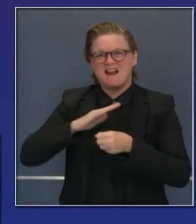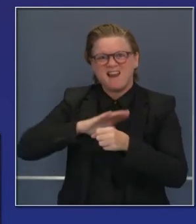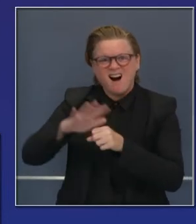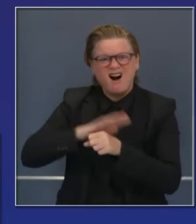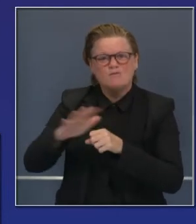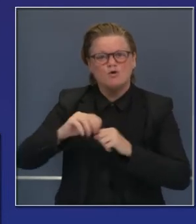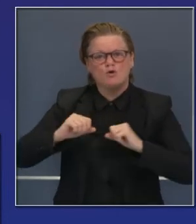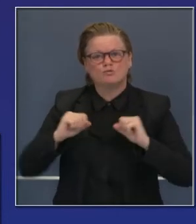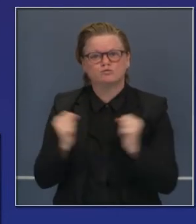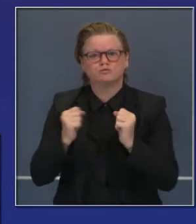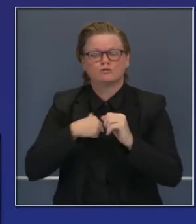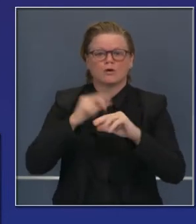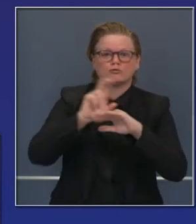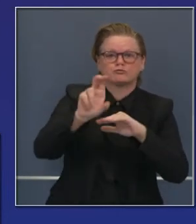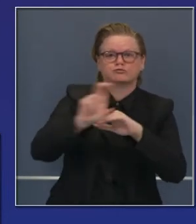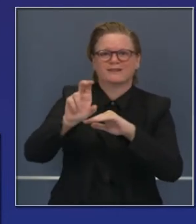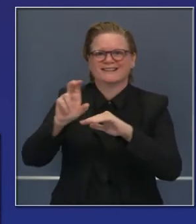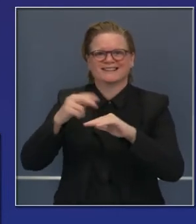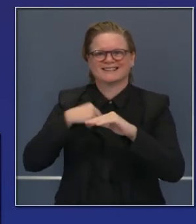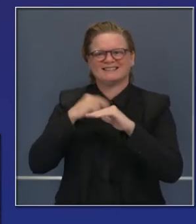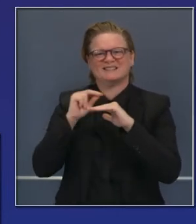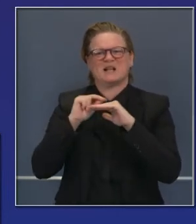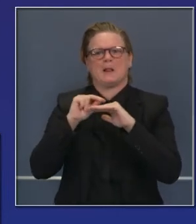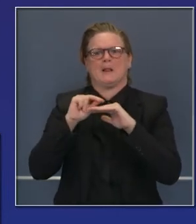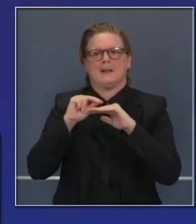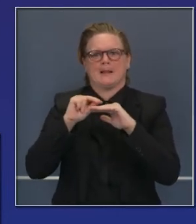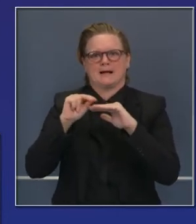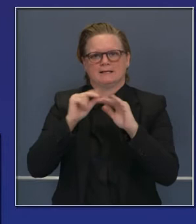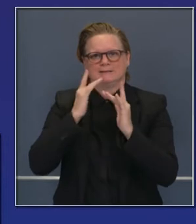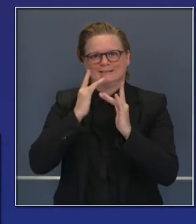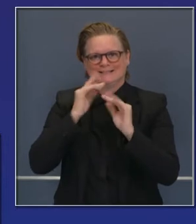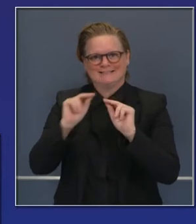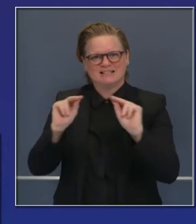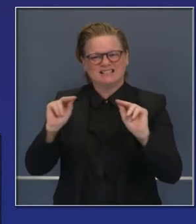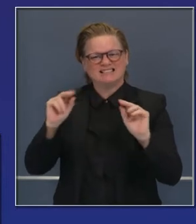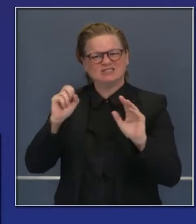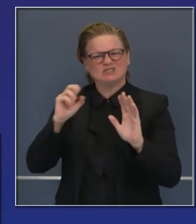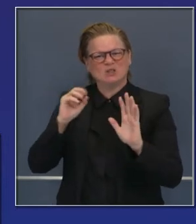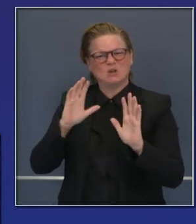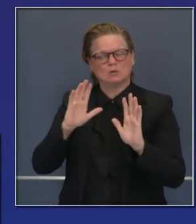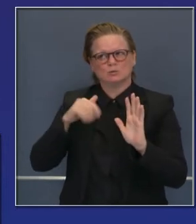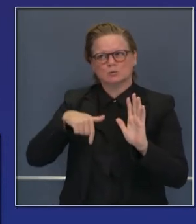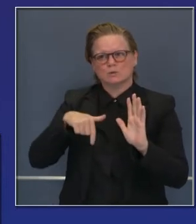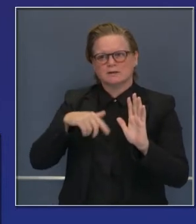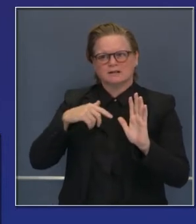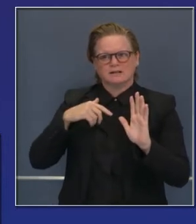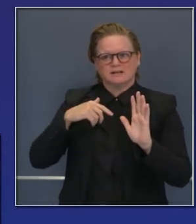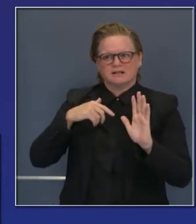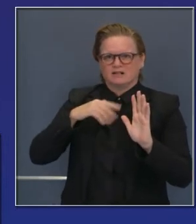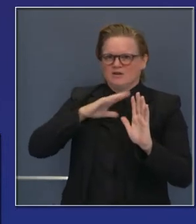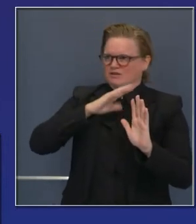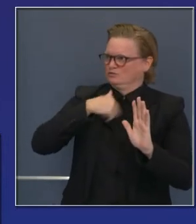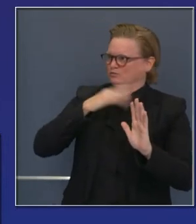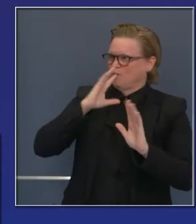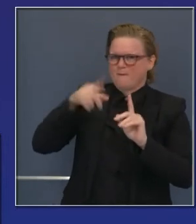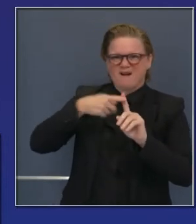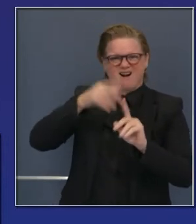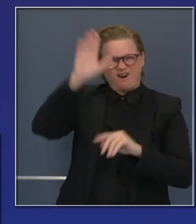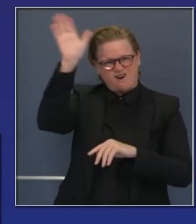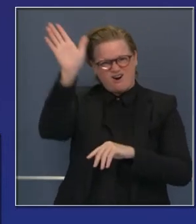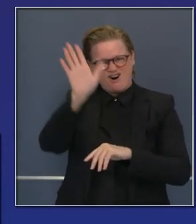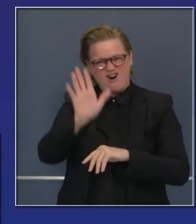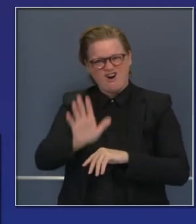para hacer lo que tenemos que hacer para mantener la economía del país, no solo del estado. Y es hora de